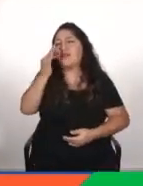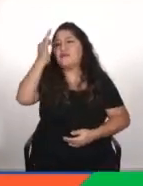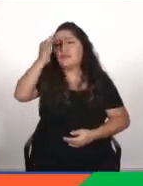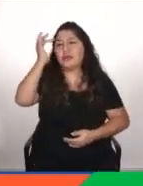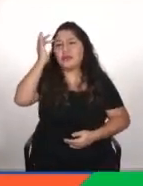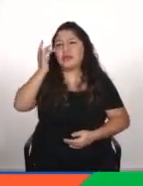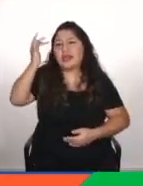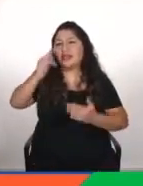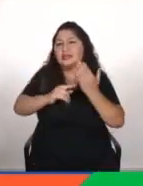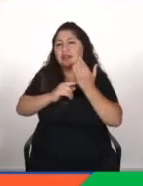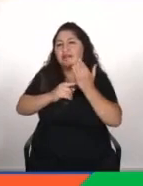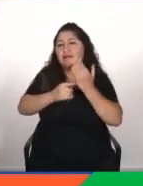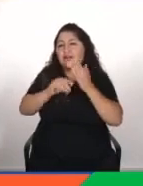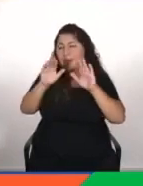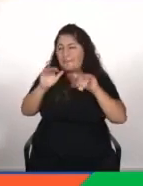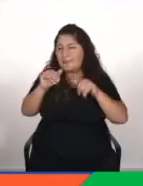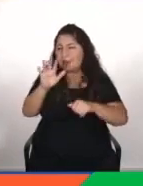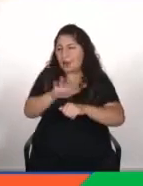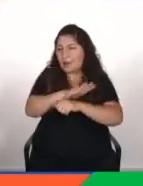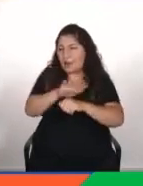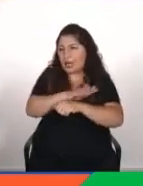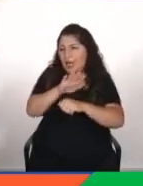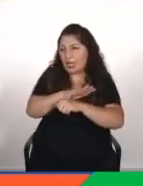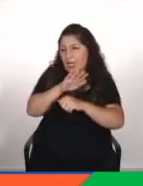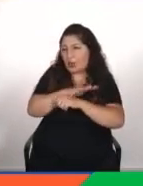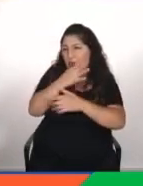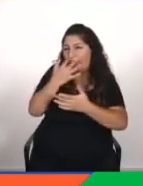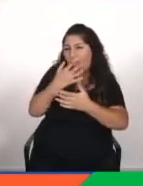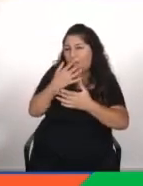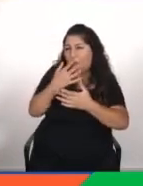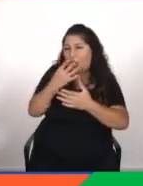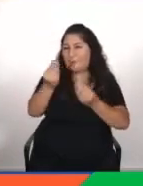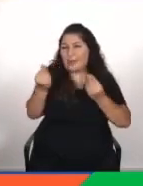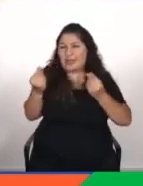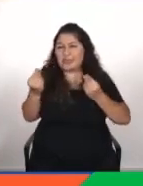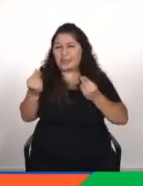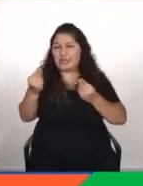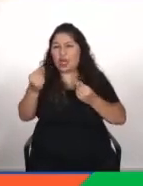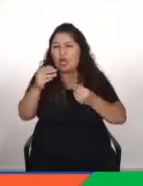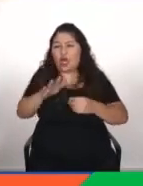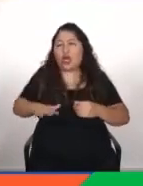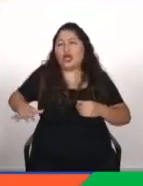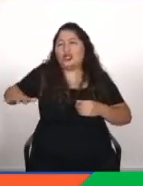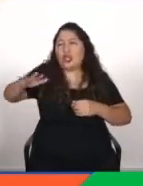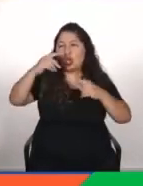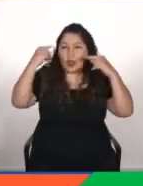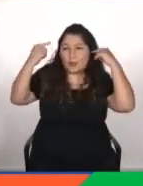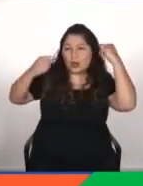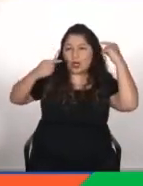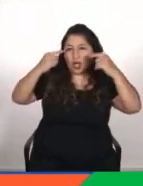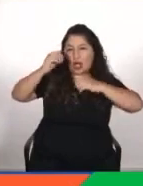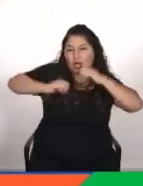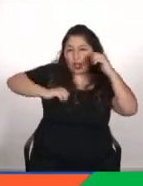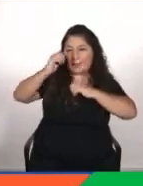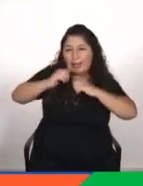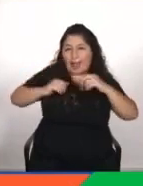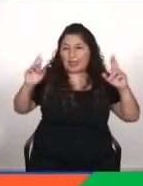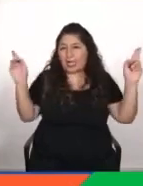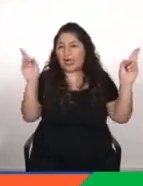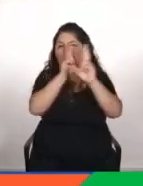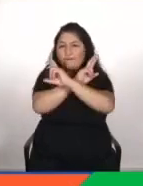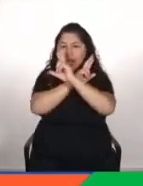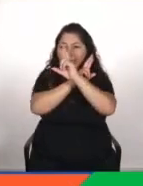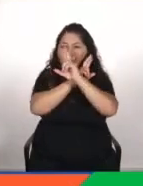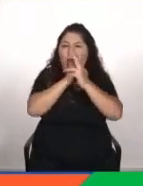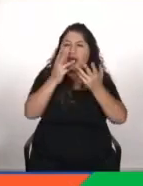es como lo pintan las películas así de loco vamos a terminar todos metidos en una matrix las máquinas se van a revelar o no es tan